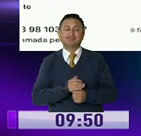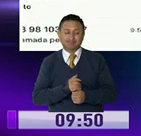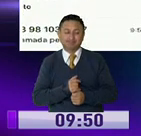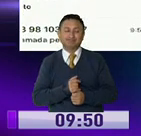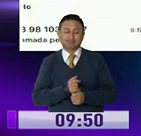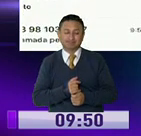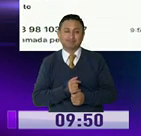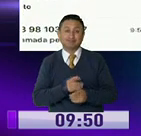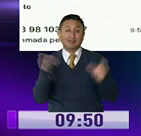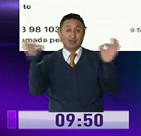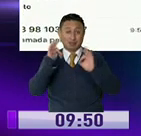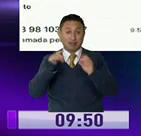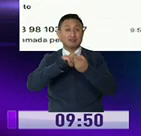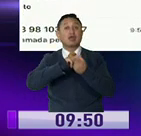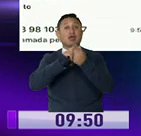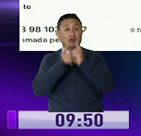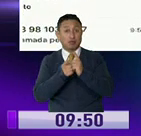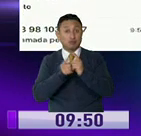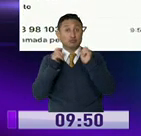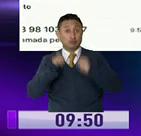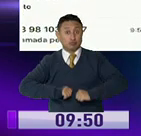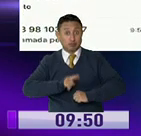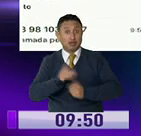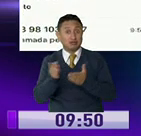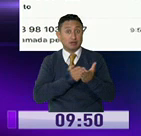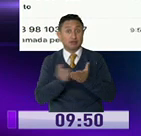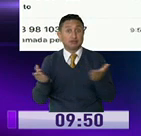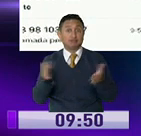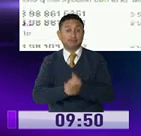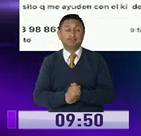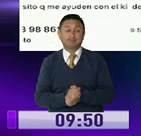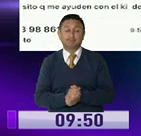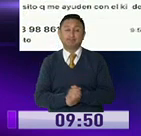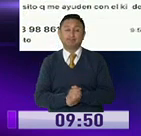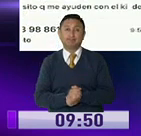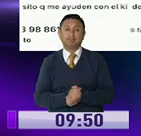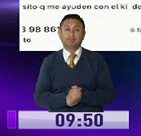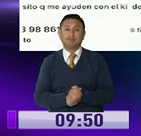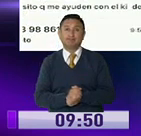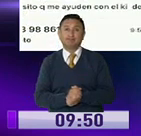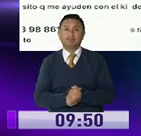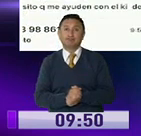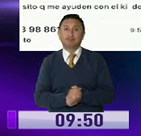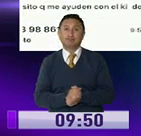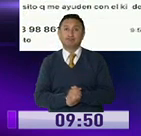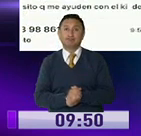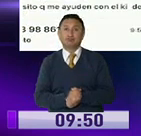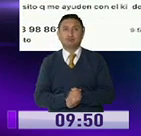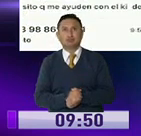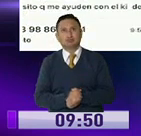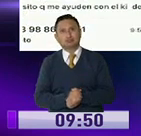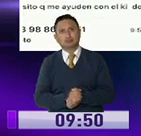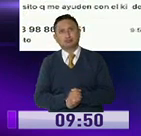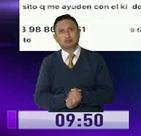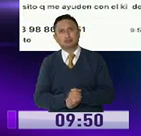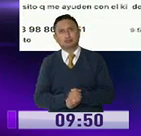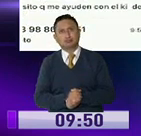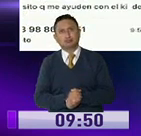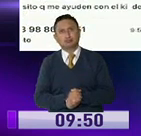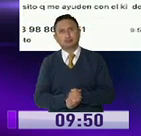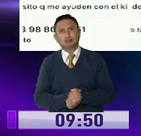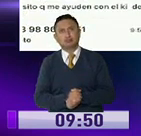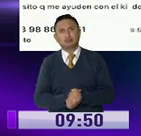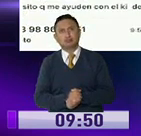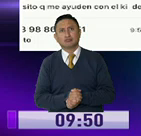automáticos realmente para que se puedan acceder a los servicios. No se puede transitar por este sitio, la congestión es caótica,